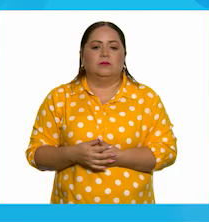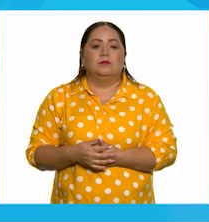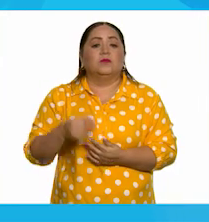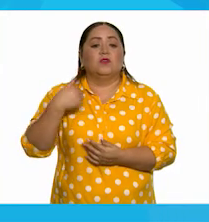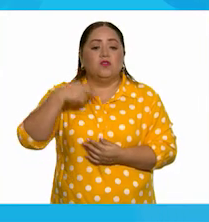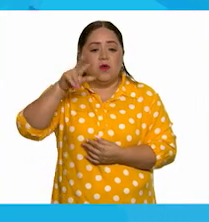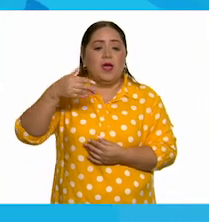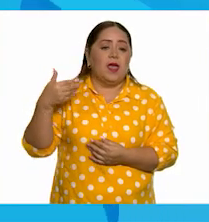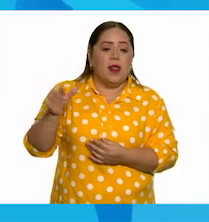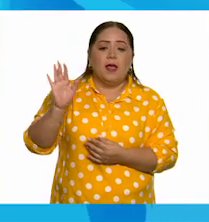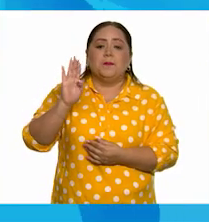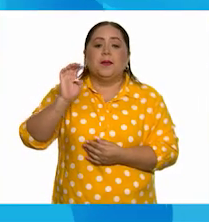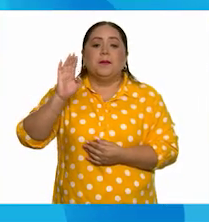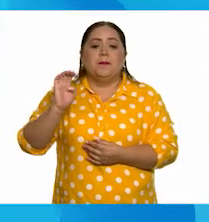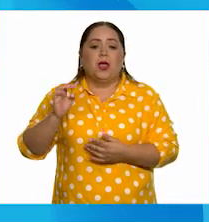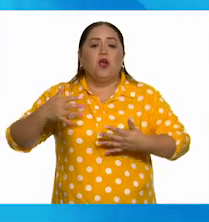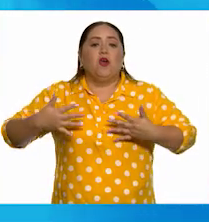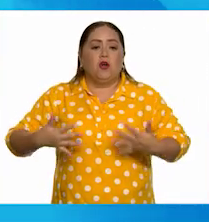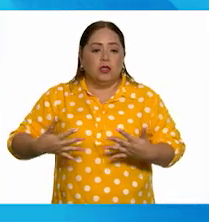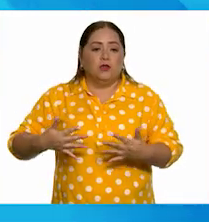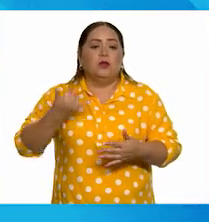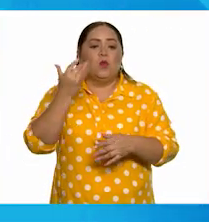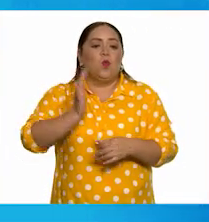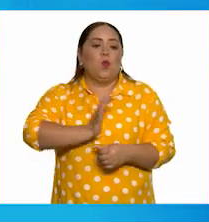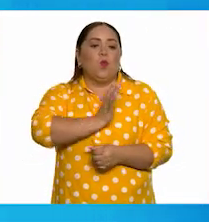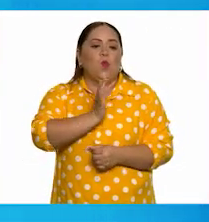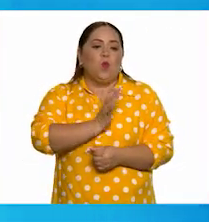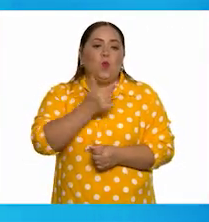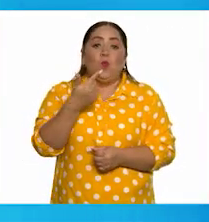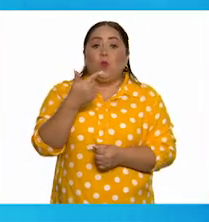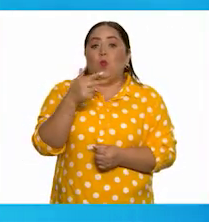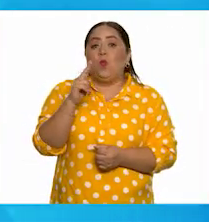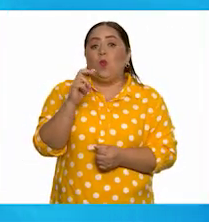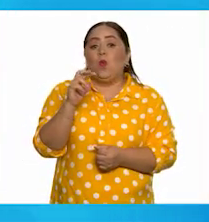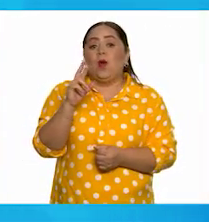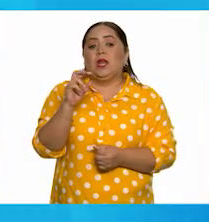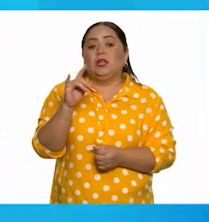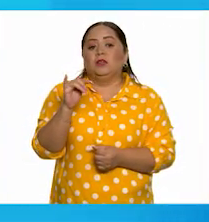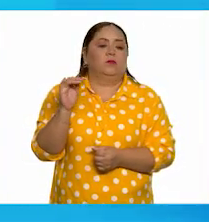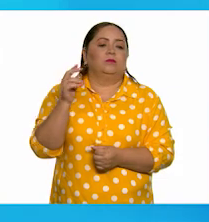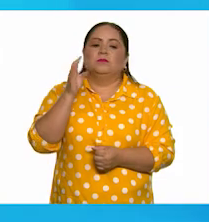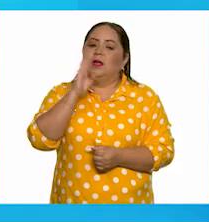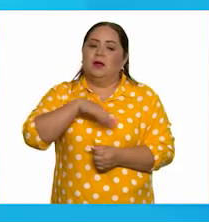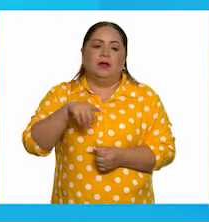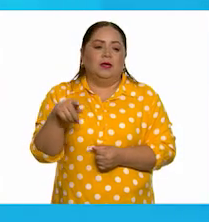Era un bebé gordito. Y güerito. Bueno, ahí dice, guerito.